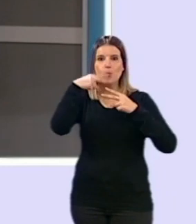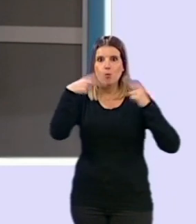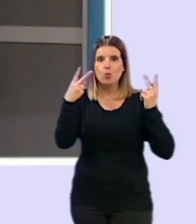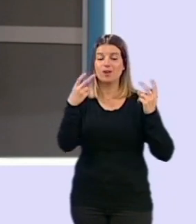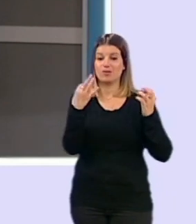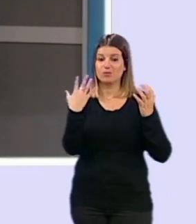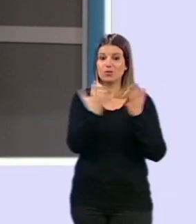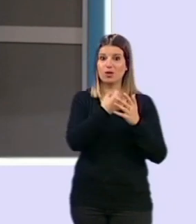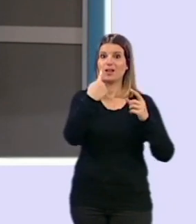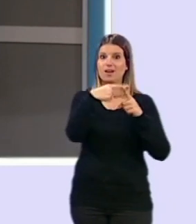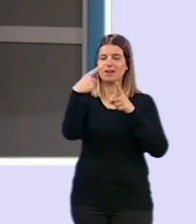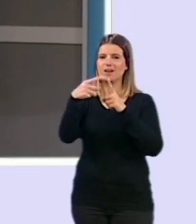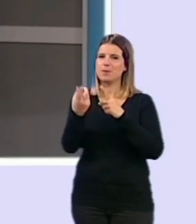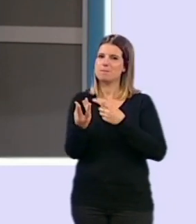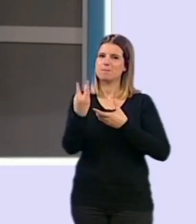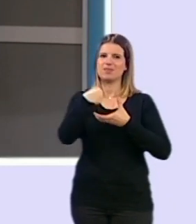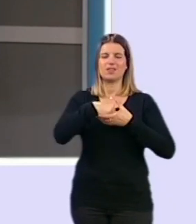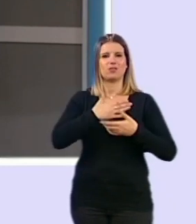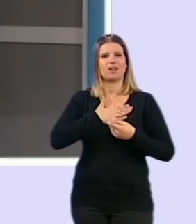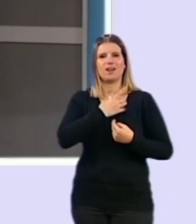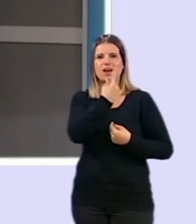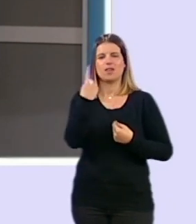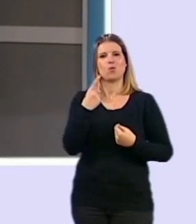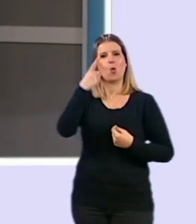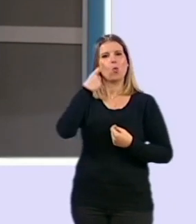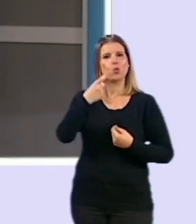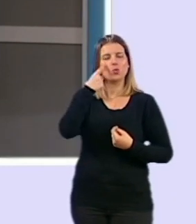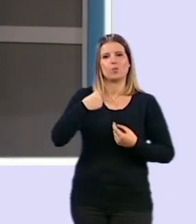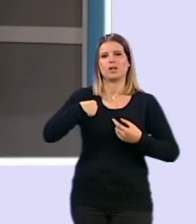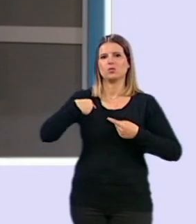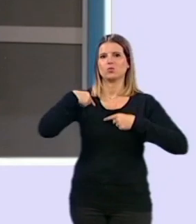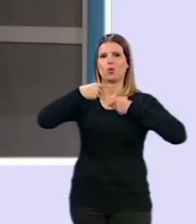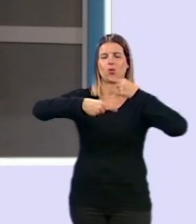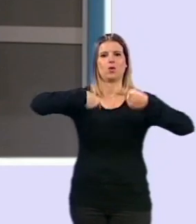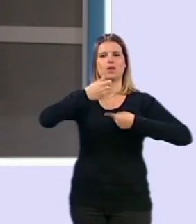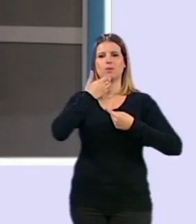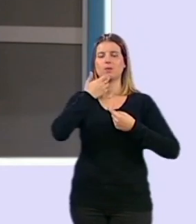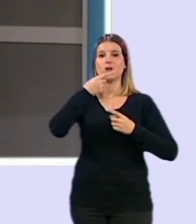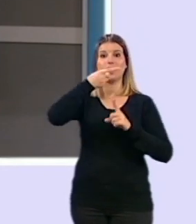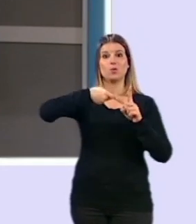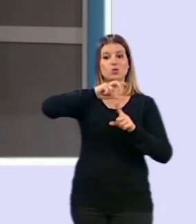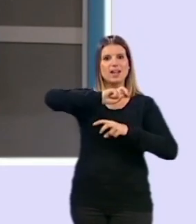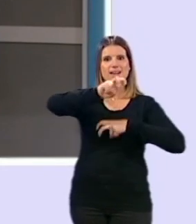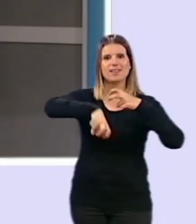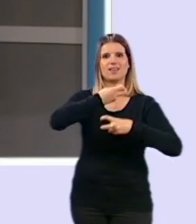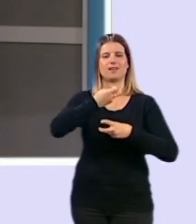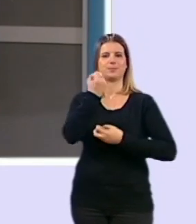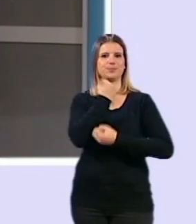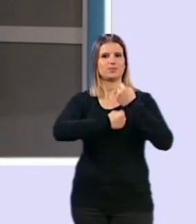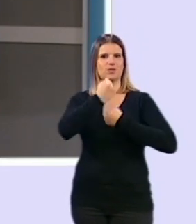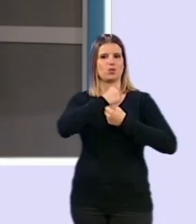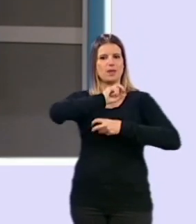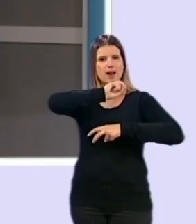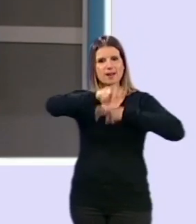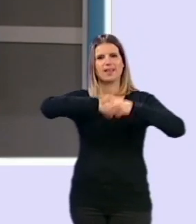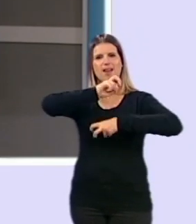incorporarlas cada vez más en nuestro día a día, hacer uso de reciclaje de la economía circular que es tan